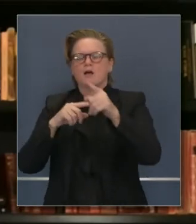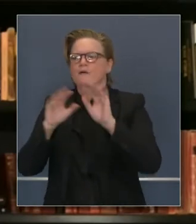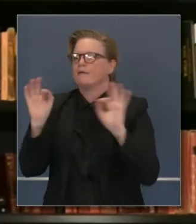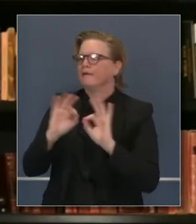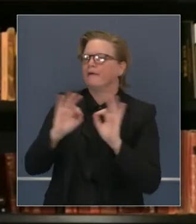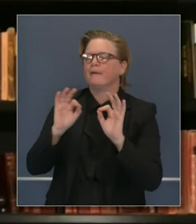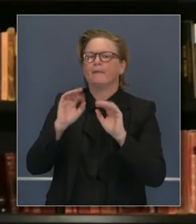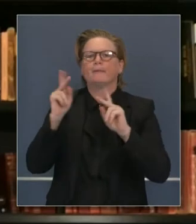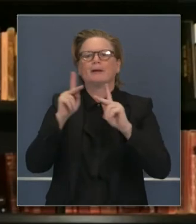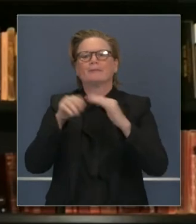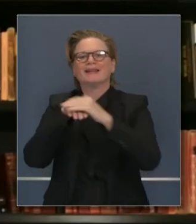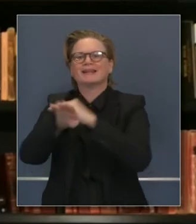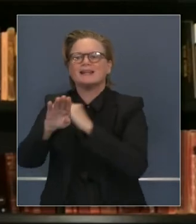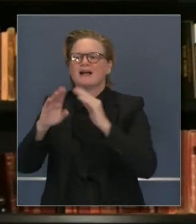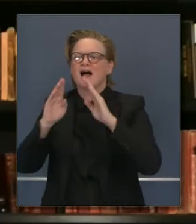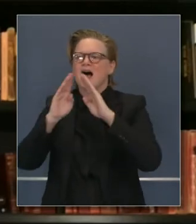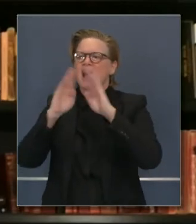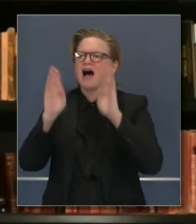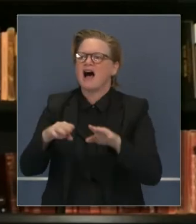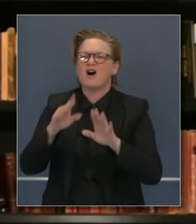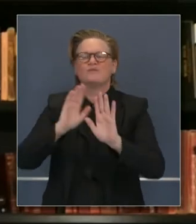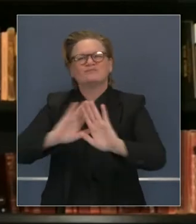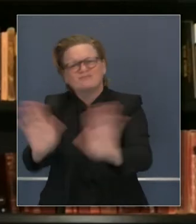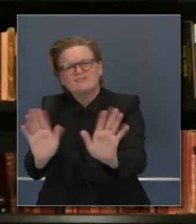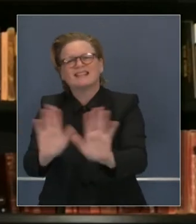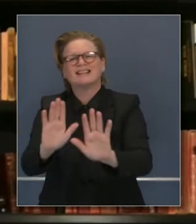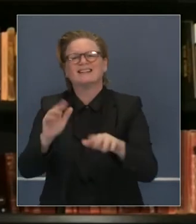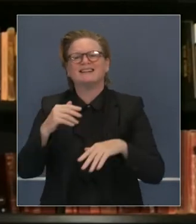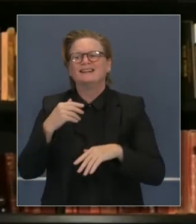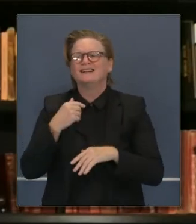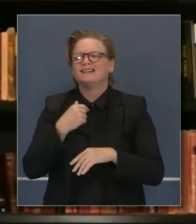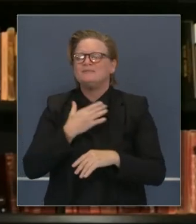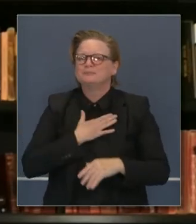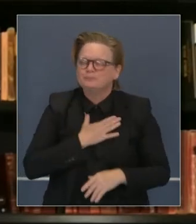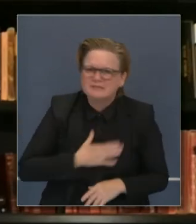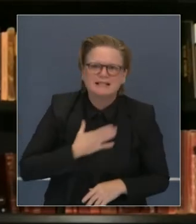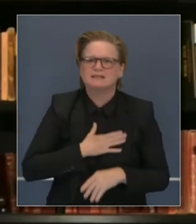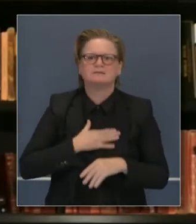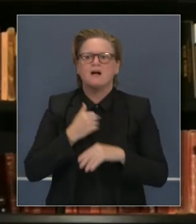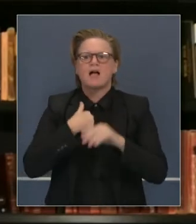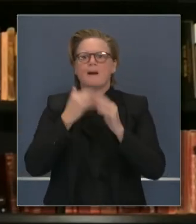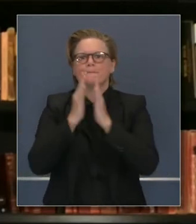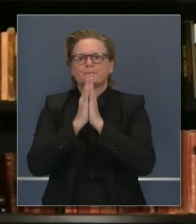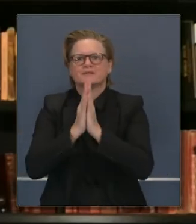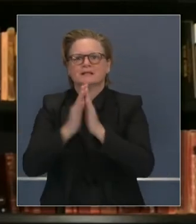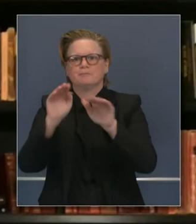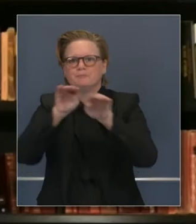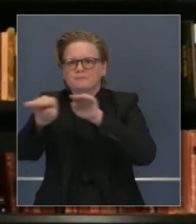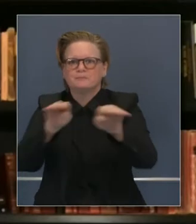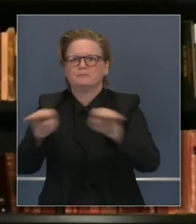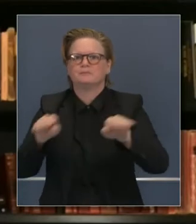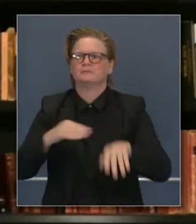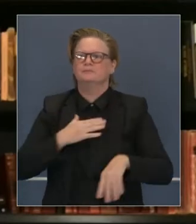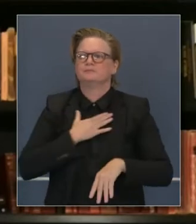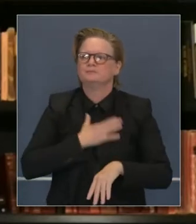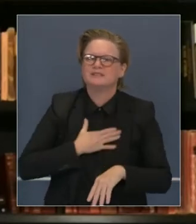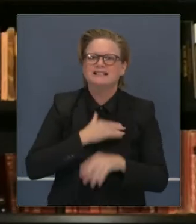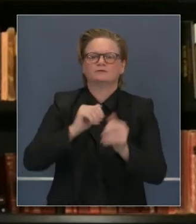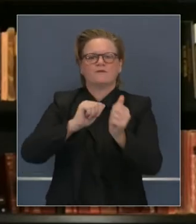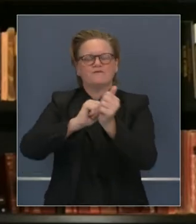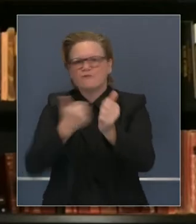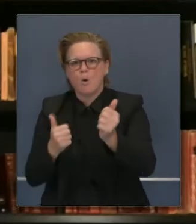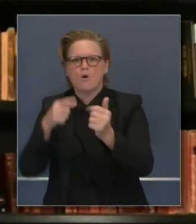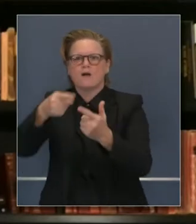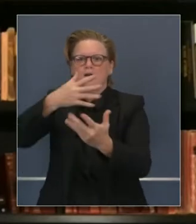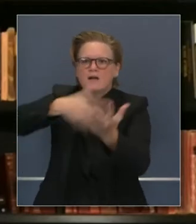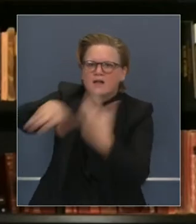Instando a la gente, realmente rogando a la gente que no tengan estas reuniones sociales, que acaten estas órdenes de usar las